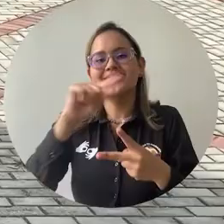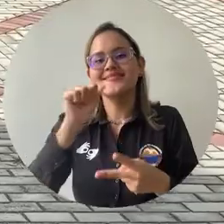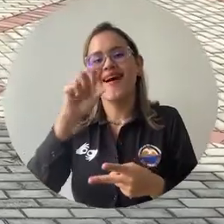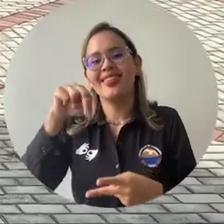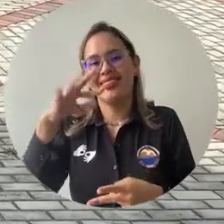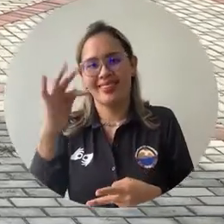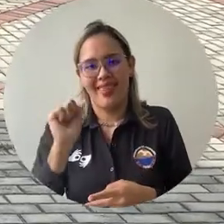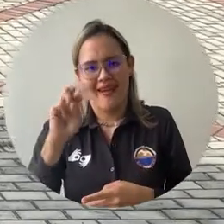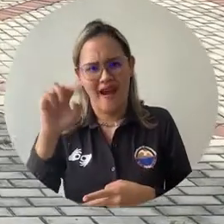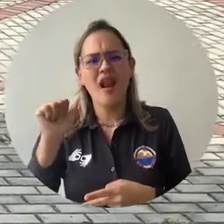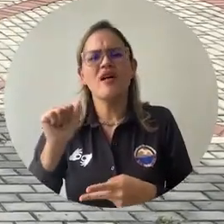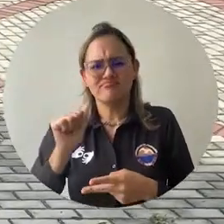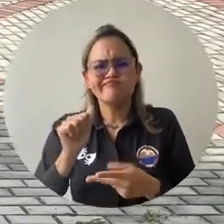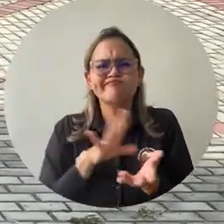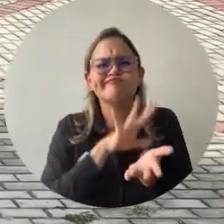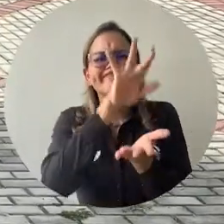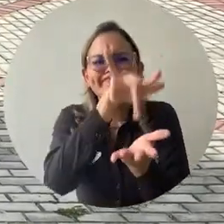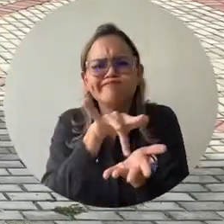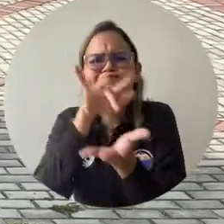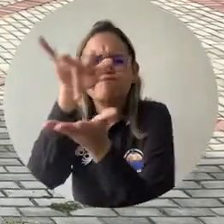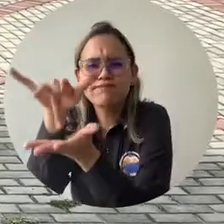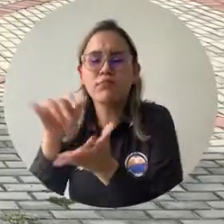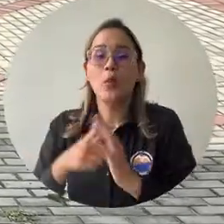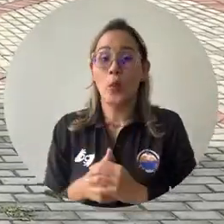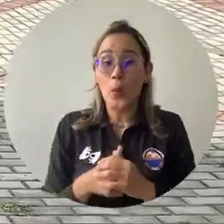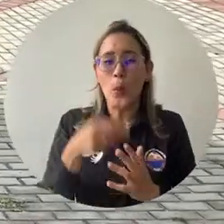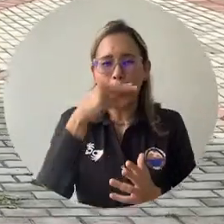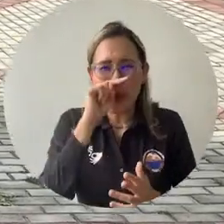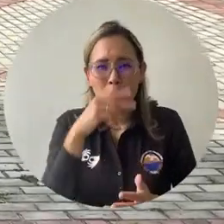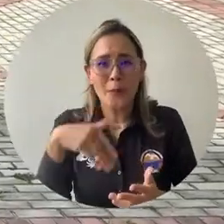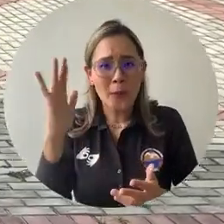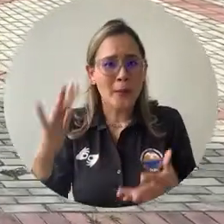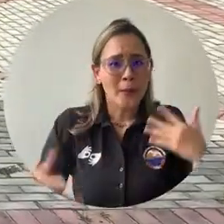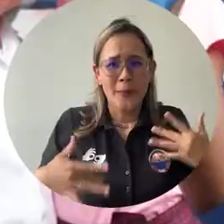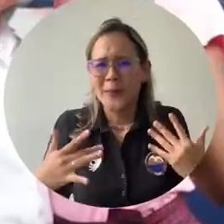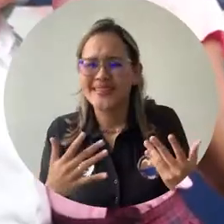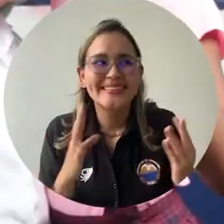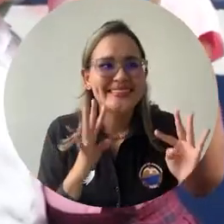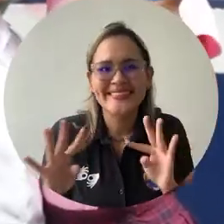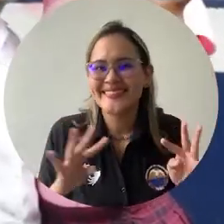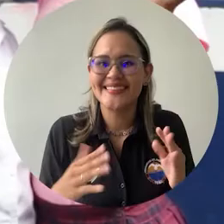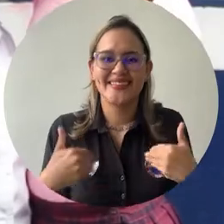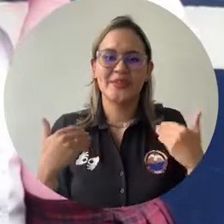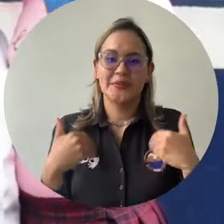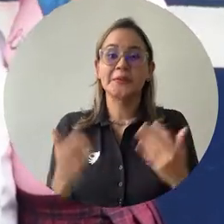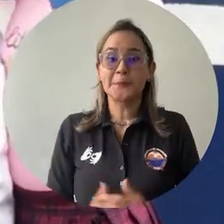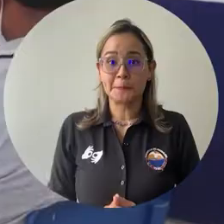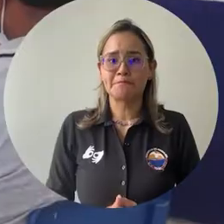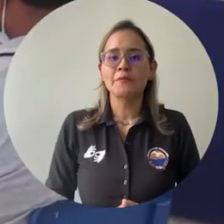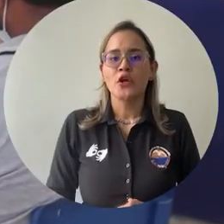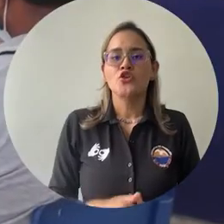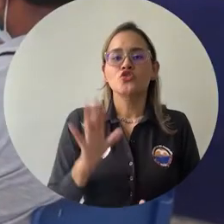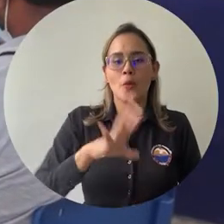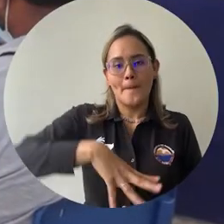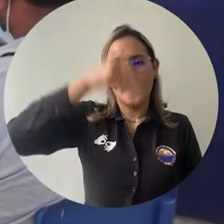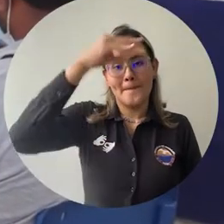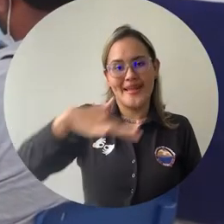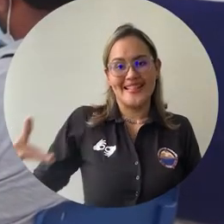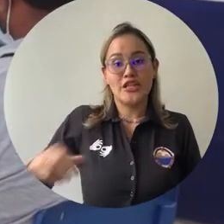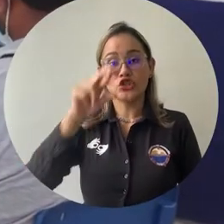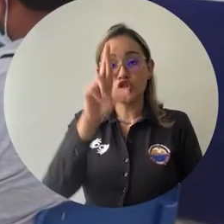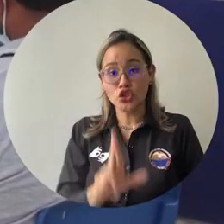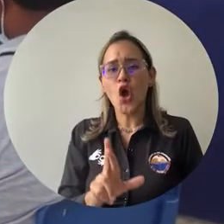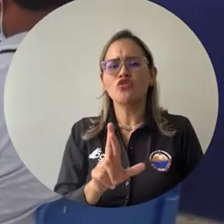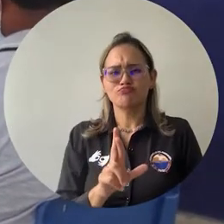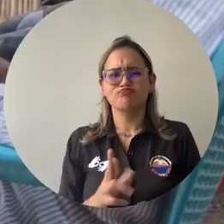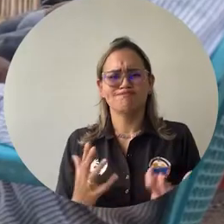departamento se beneficiaron de estos procesos de bienestar a las comunidades. Hasta el sur del Magdalena llegó una comisión de nuestra Casa